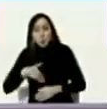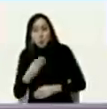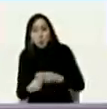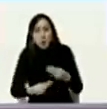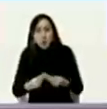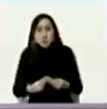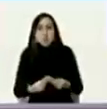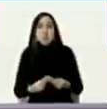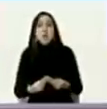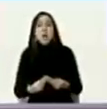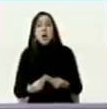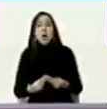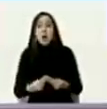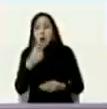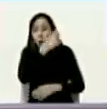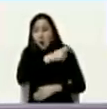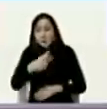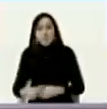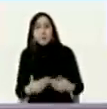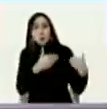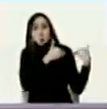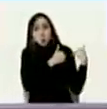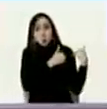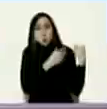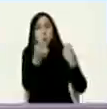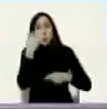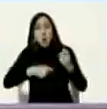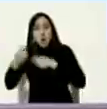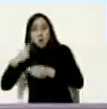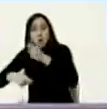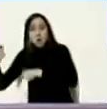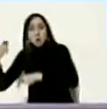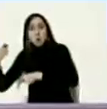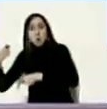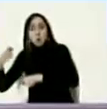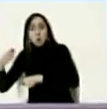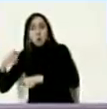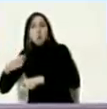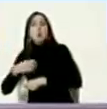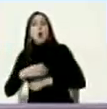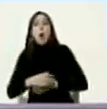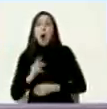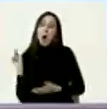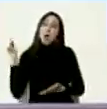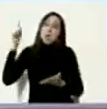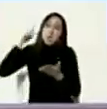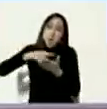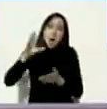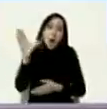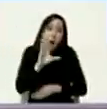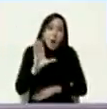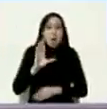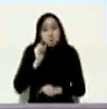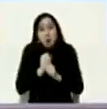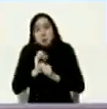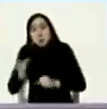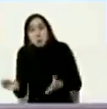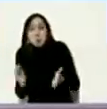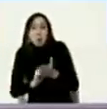regreso de los encargados de negocio Jane Story regresaría a Caracas a hacer su trabajo